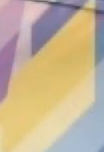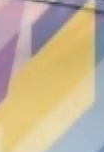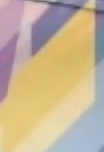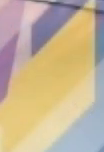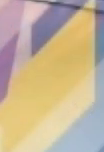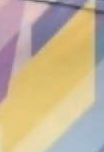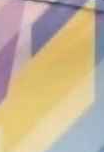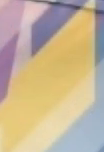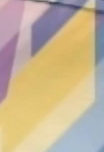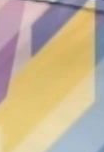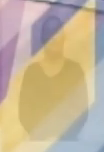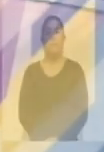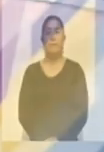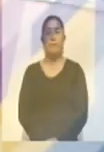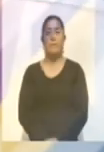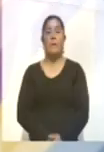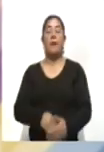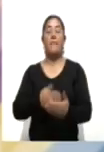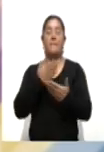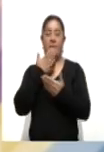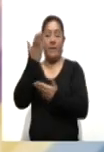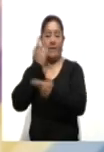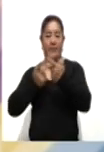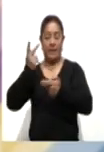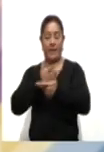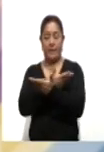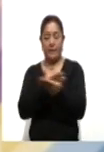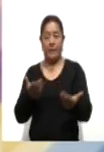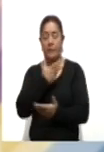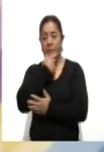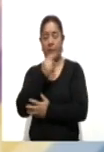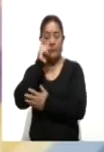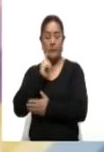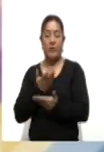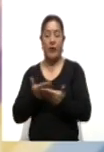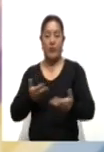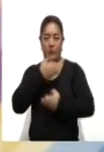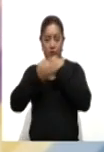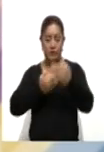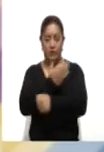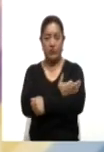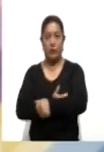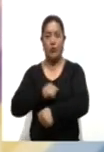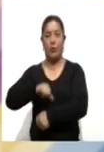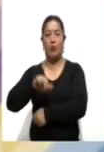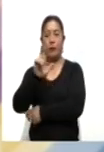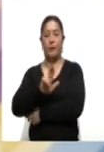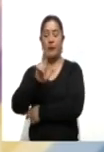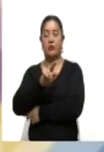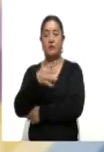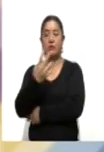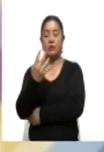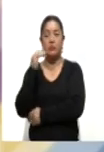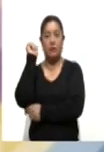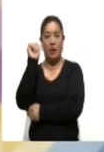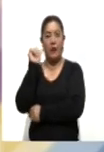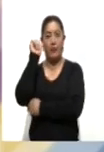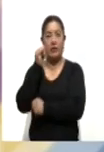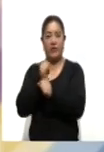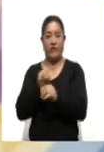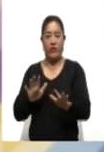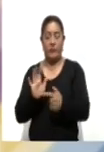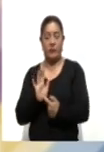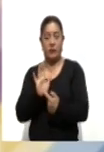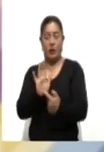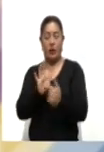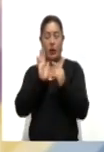Hola, tal? Muy buenas tardes, bienvenidas y bienvenidos hasta la segunda emisión de Ahora Noticias. Hoy es miércoles 14 de abril y esta es la información